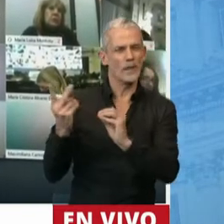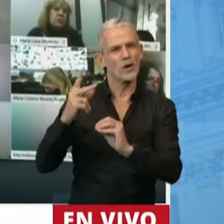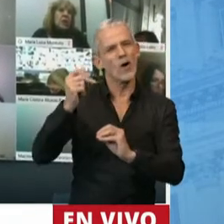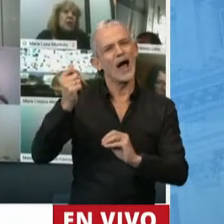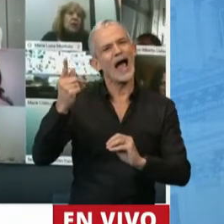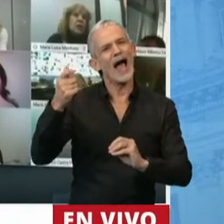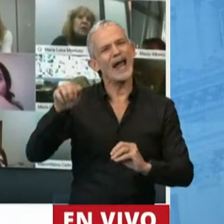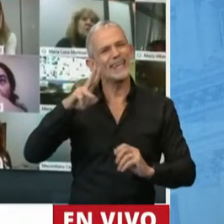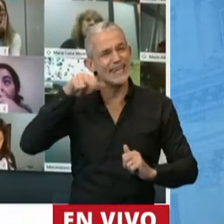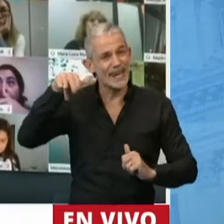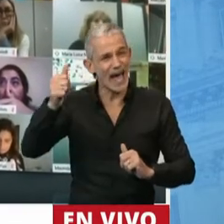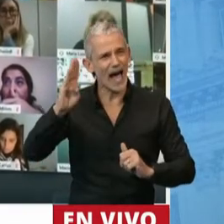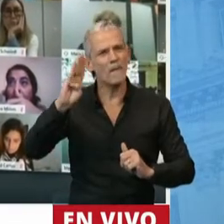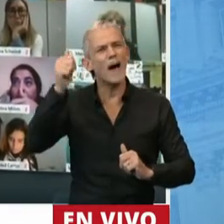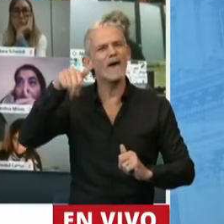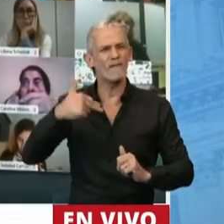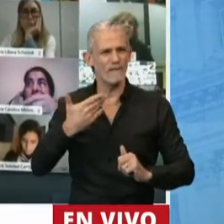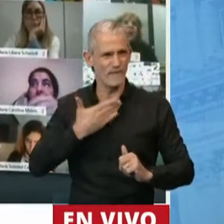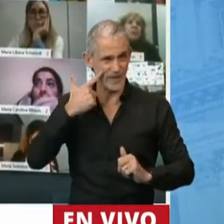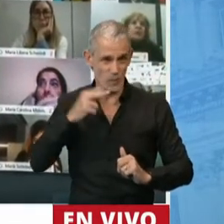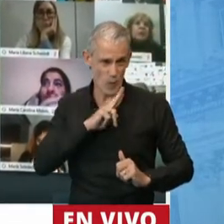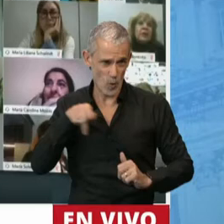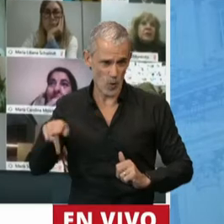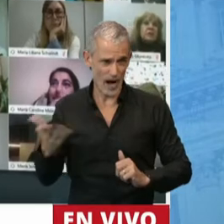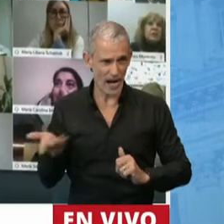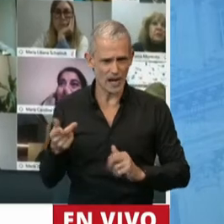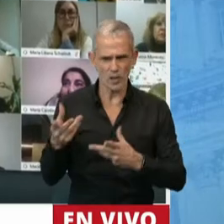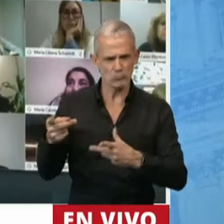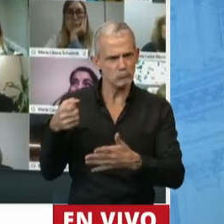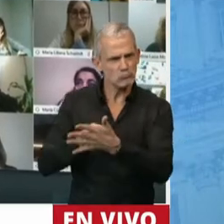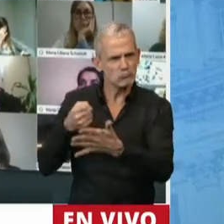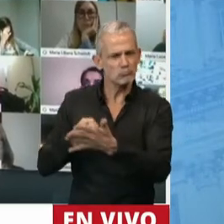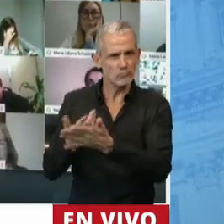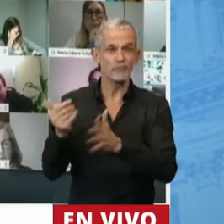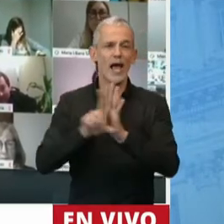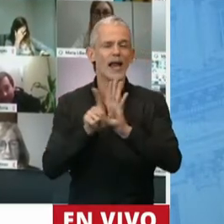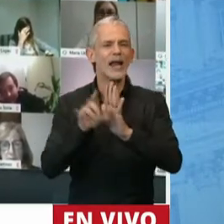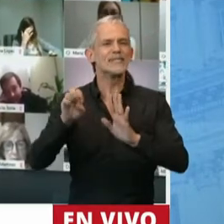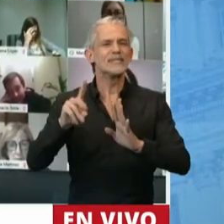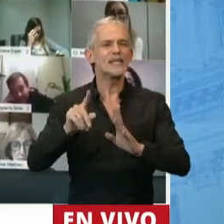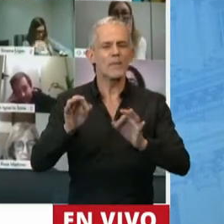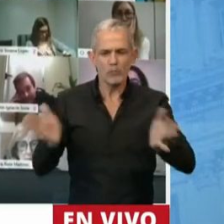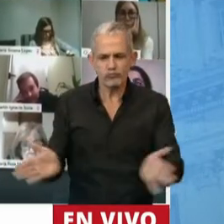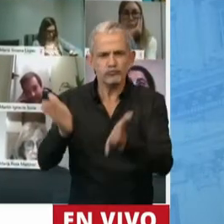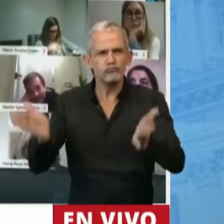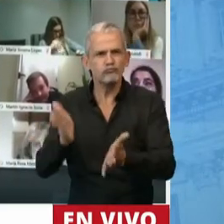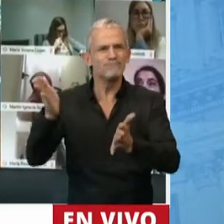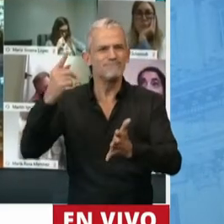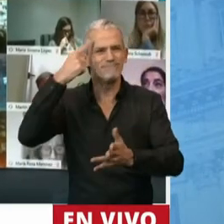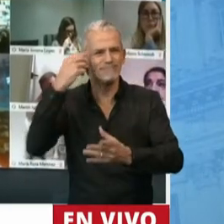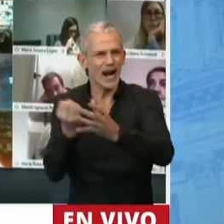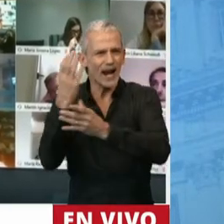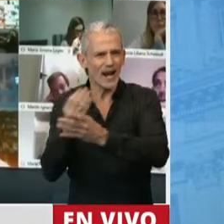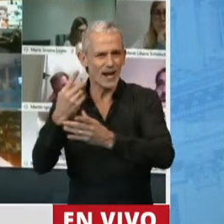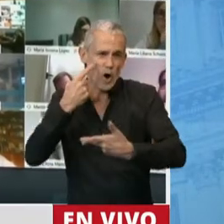Karina Banfi, que sé que puso toda la energía para llevar adelante esto. Esta ley se llama Régimen de Promoción de la Economía del Conocimiento.